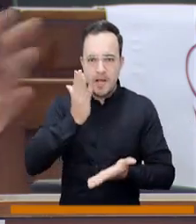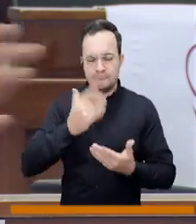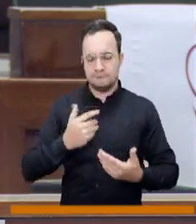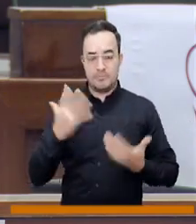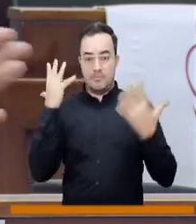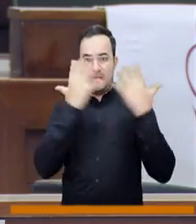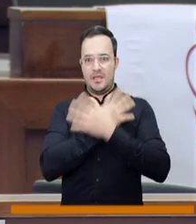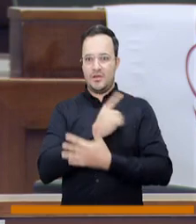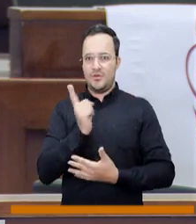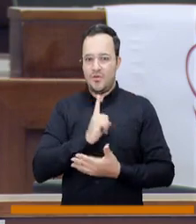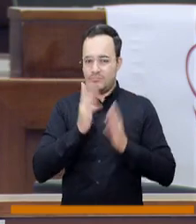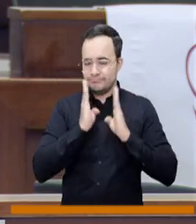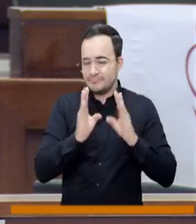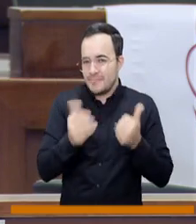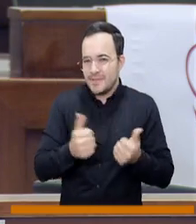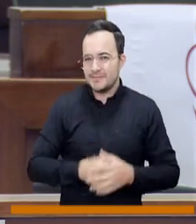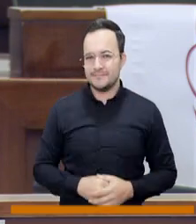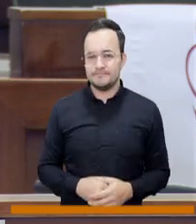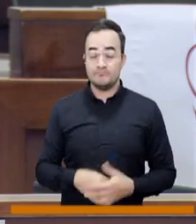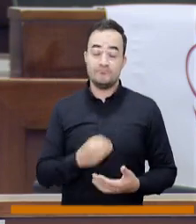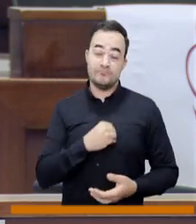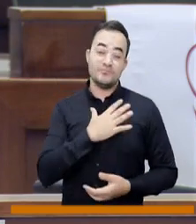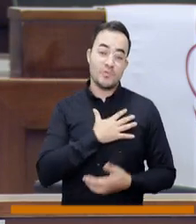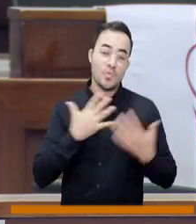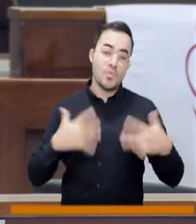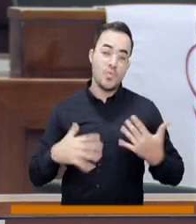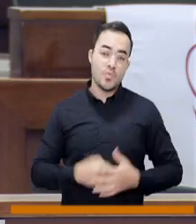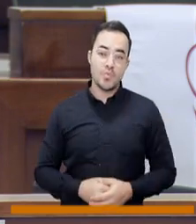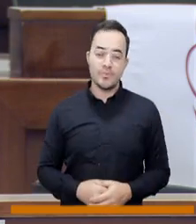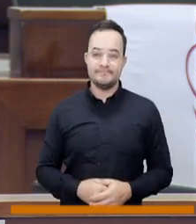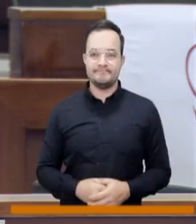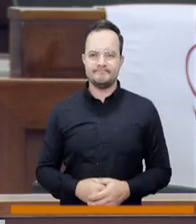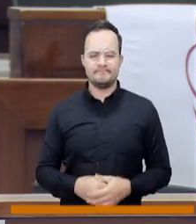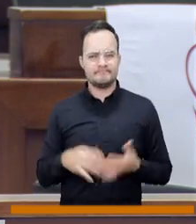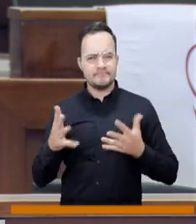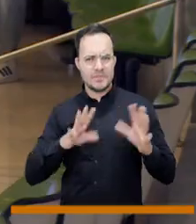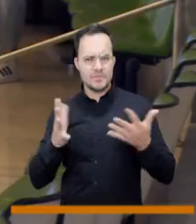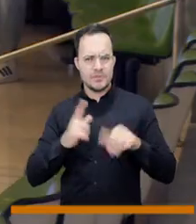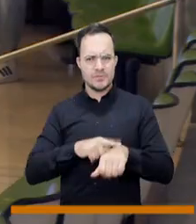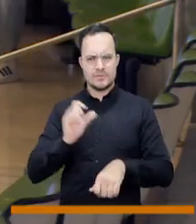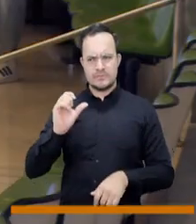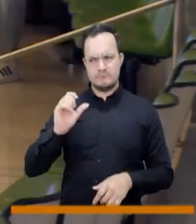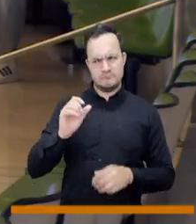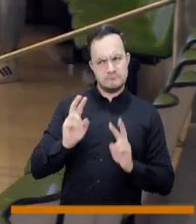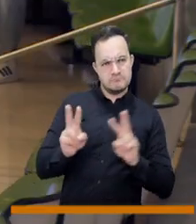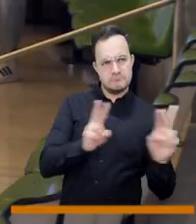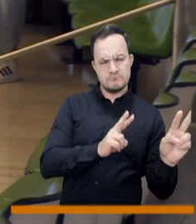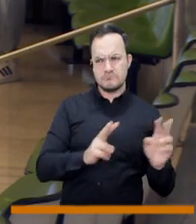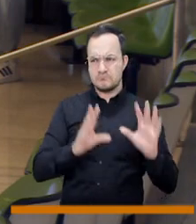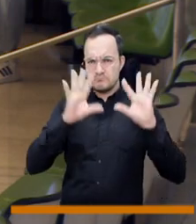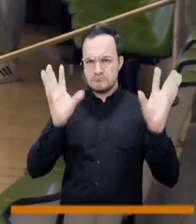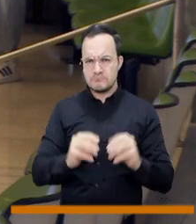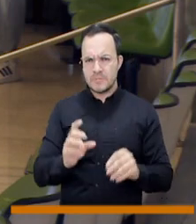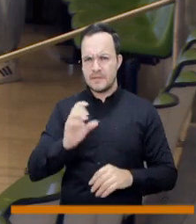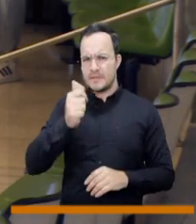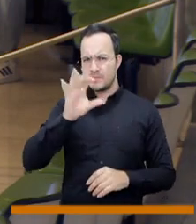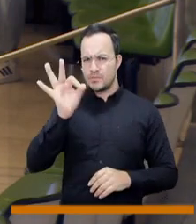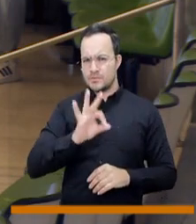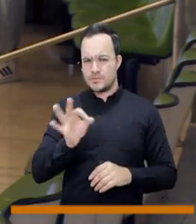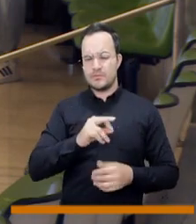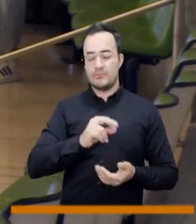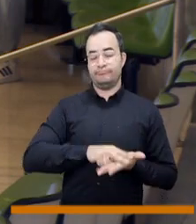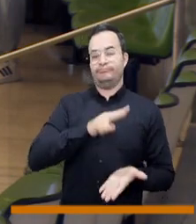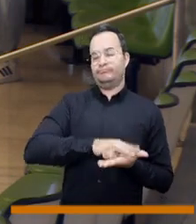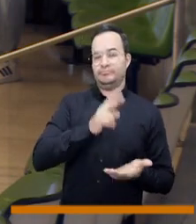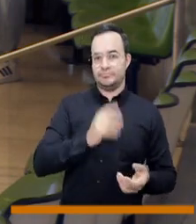manera correcta a la persona que sufre la crisis. Eso es una gran oportunidad. Se estima que el 10% de las personas